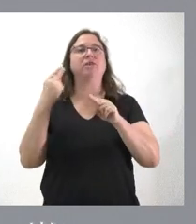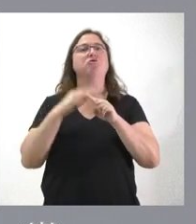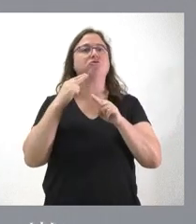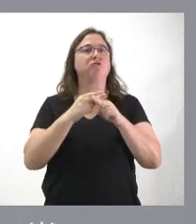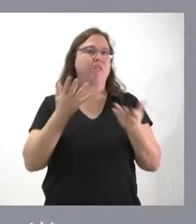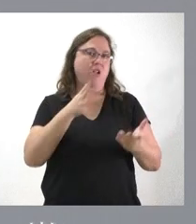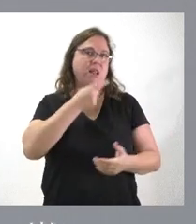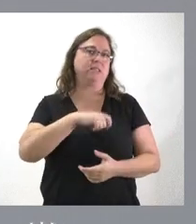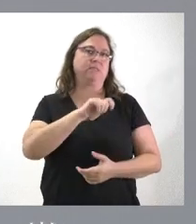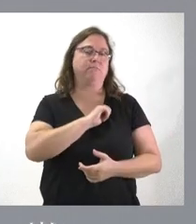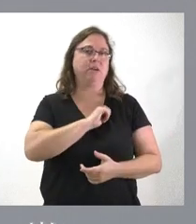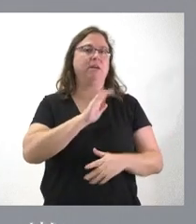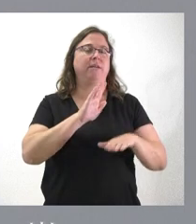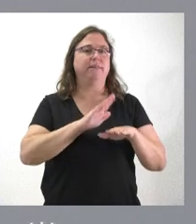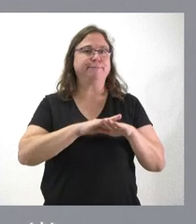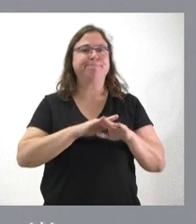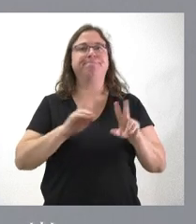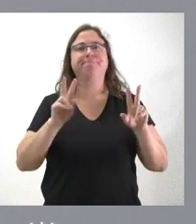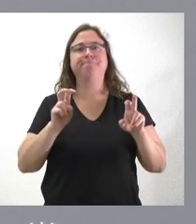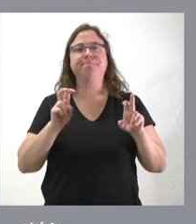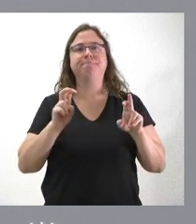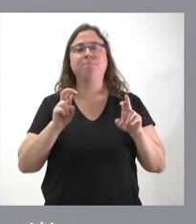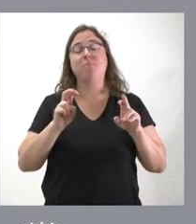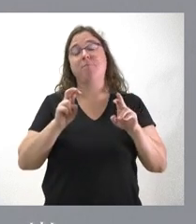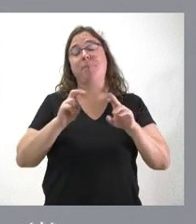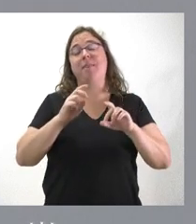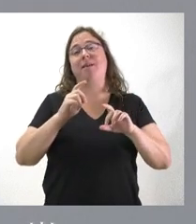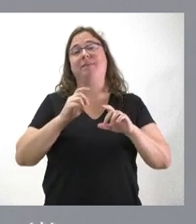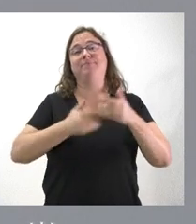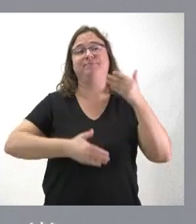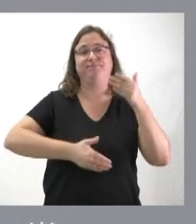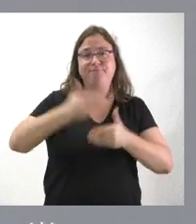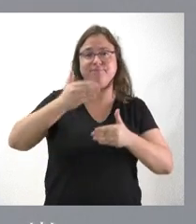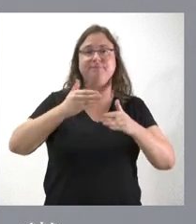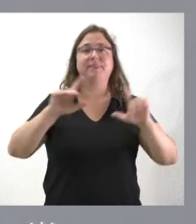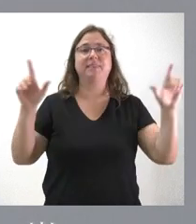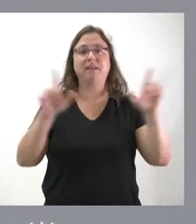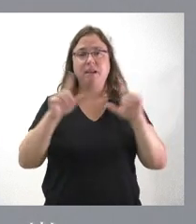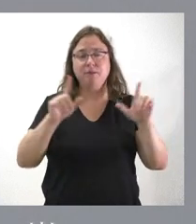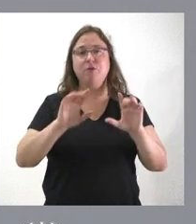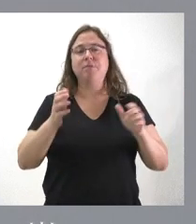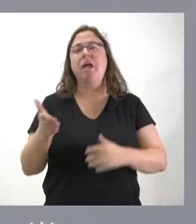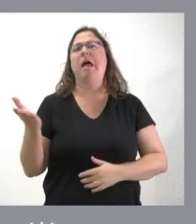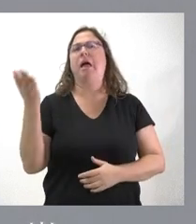España y que ocupa gran parte de los medios de comunicación y que ayer mismo, pues, veíamos asentado